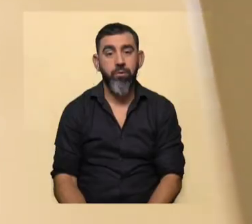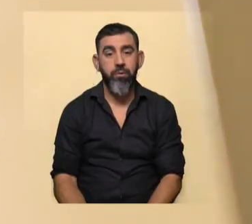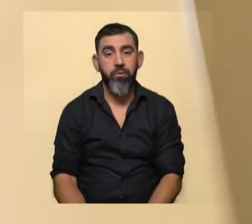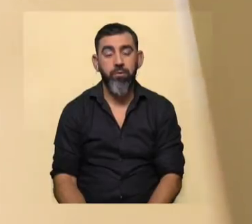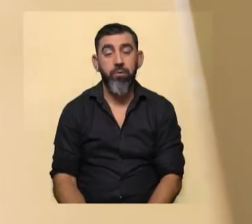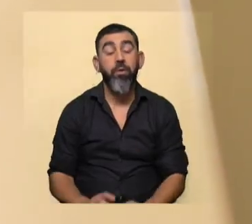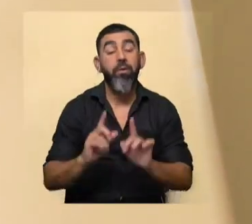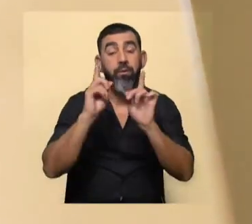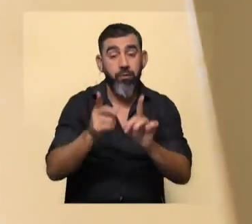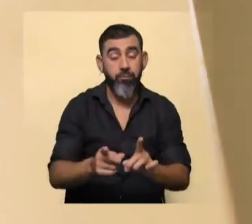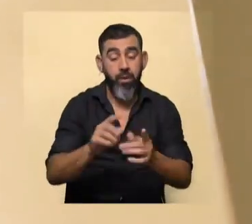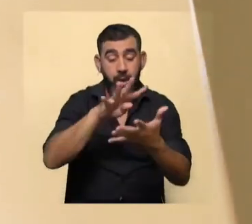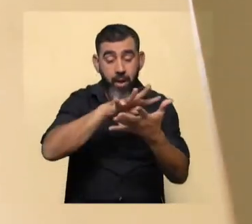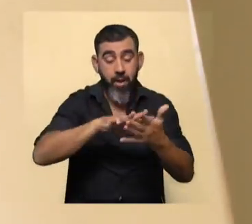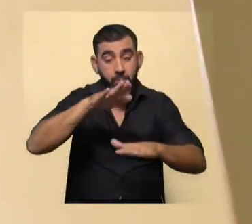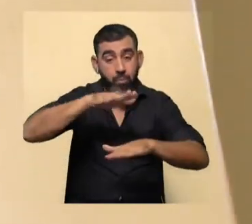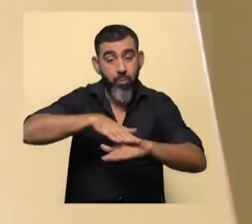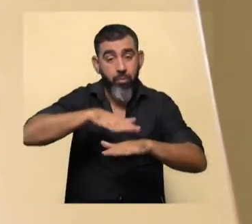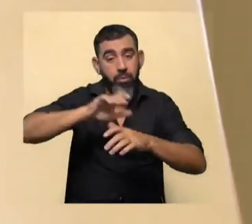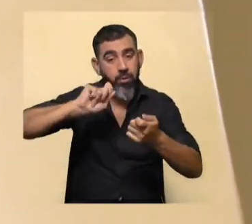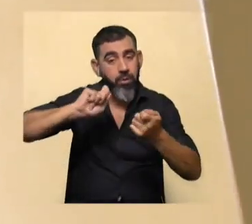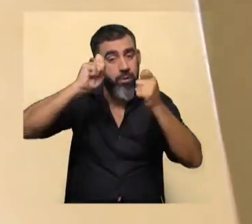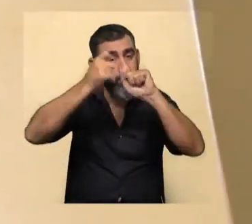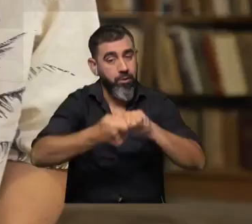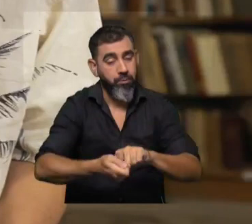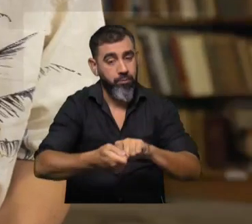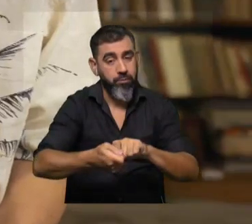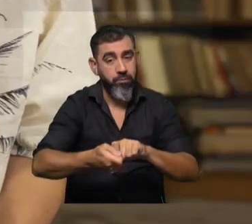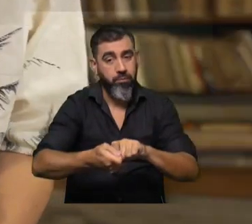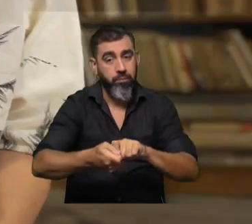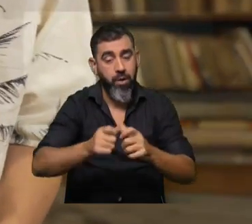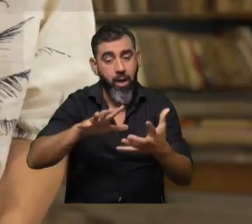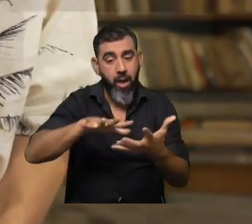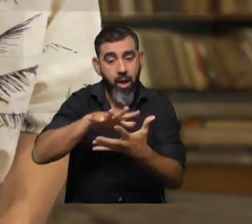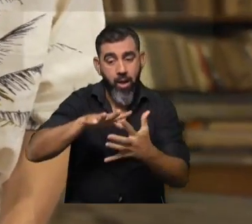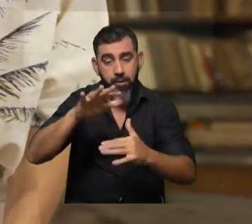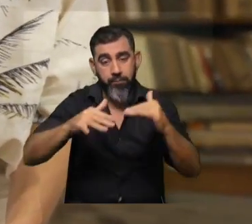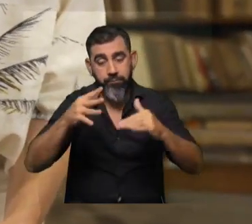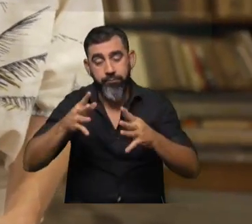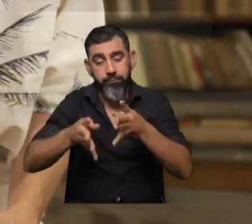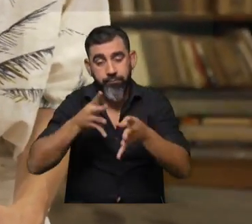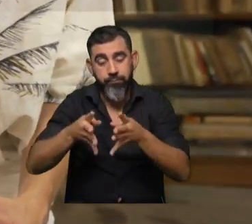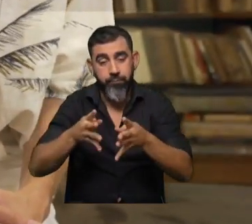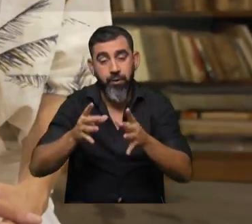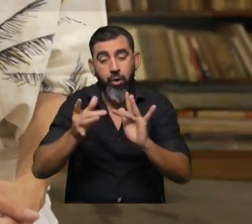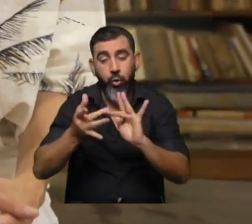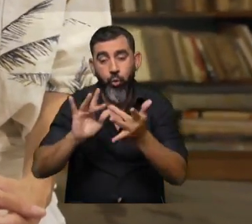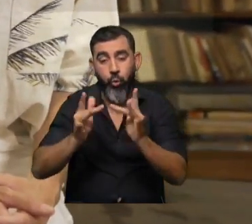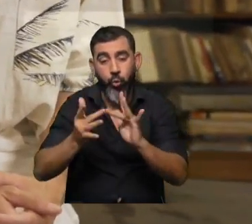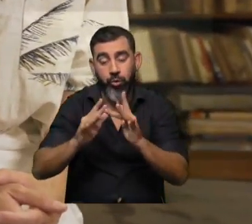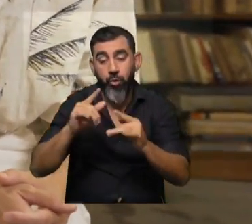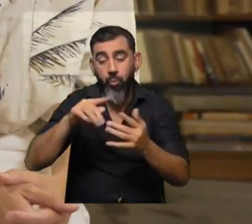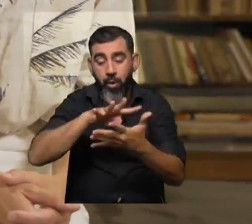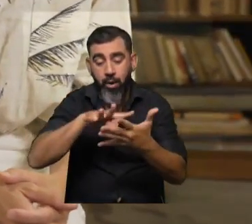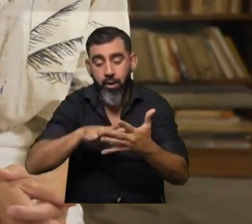También se ha visto que al leer hay cambios que se producen tanto en las áreas que se activan como en los neurotransmisores que se generan que después de